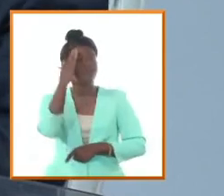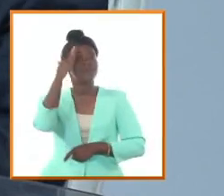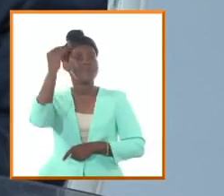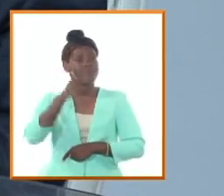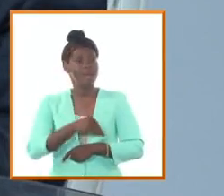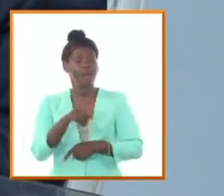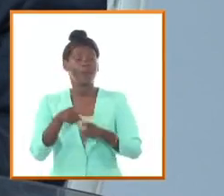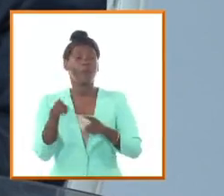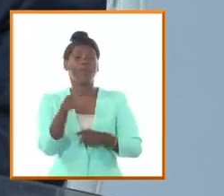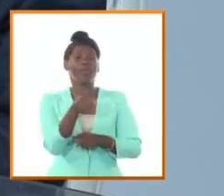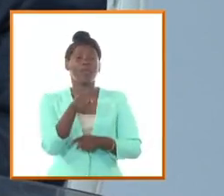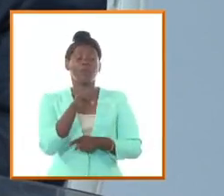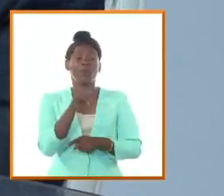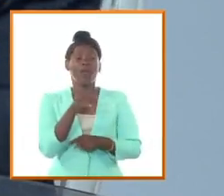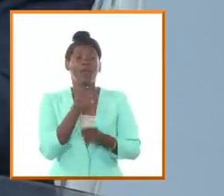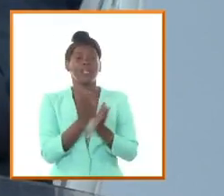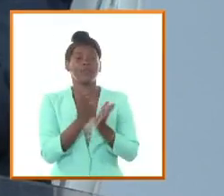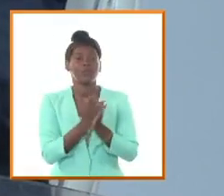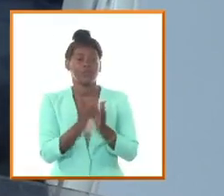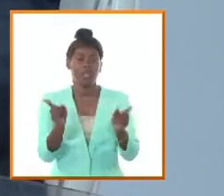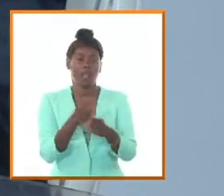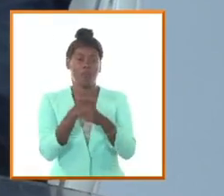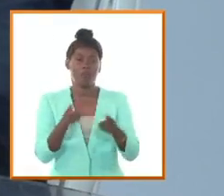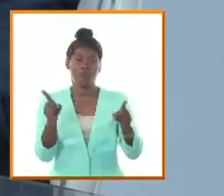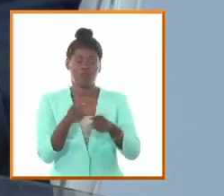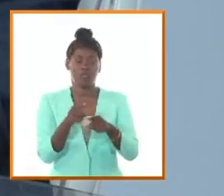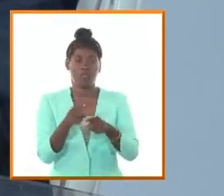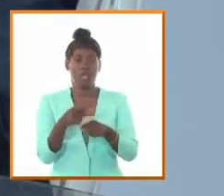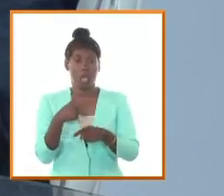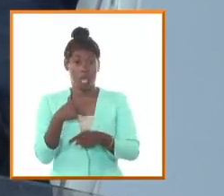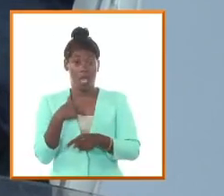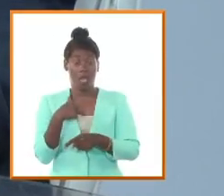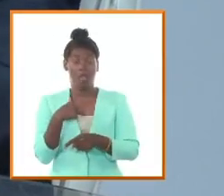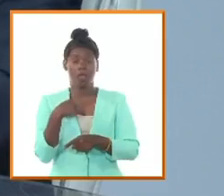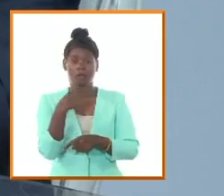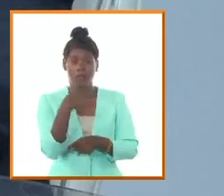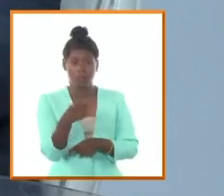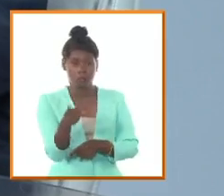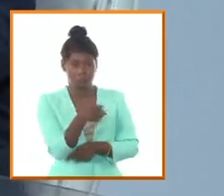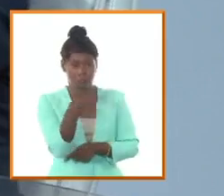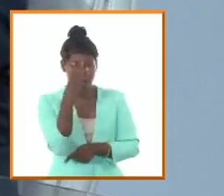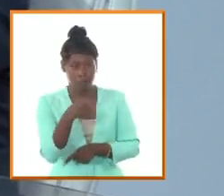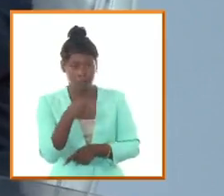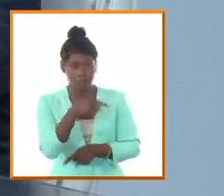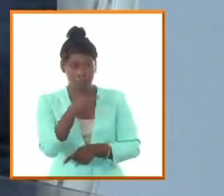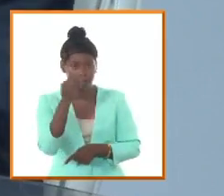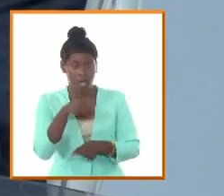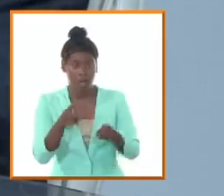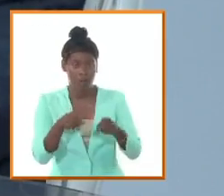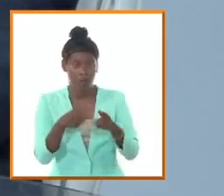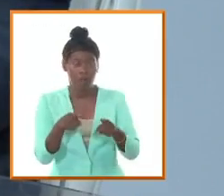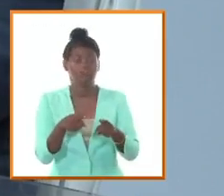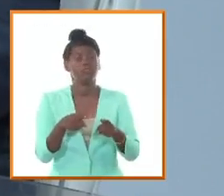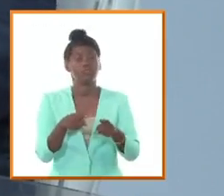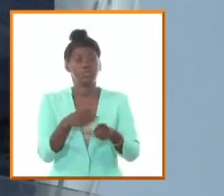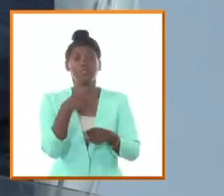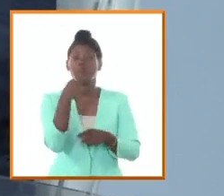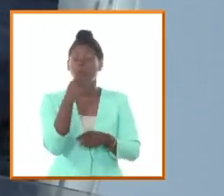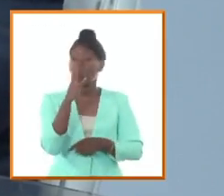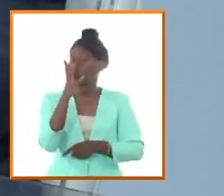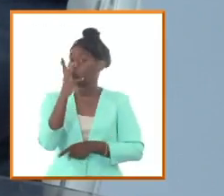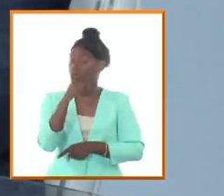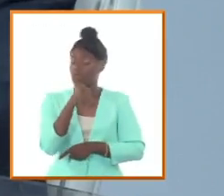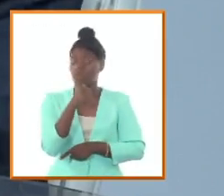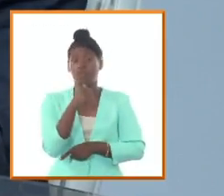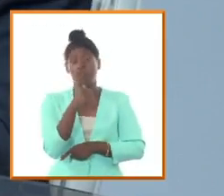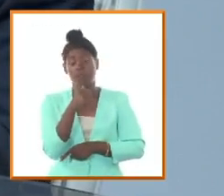la quema de Bayamo y entonces había una complicidad entre ambos en este aspecto tan importante para ella que era la